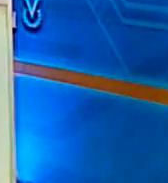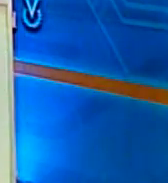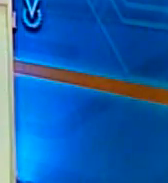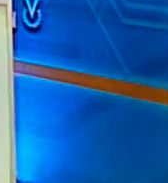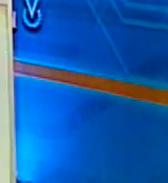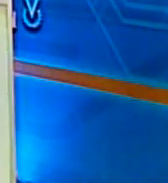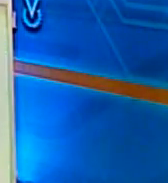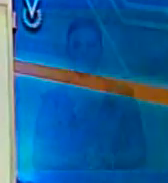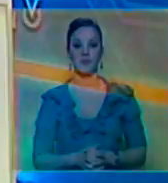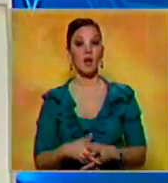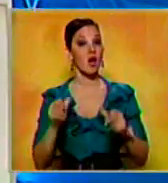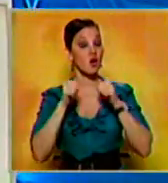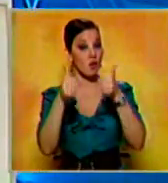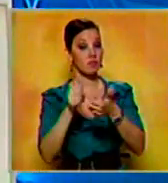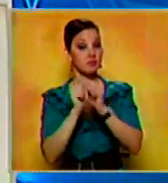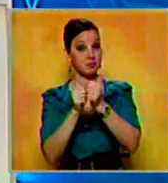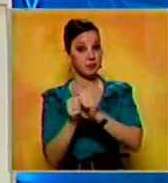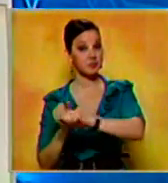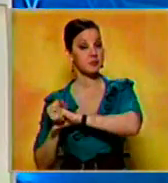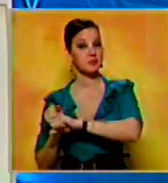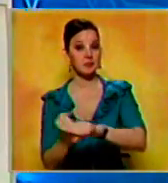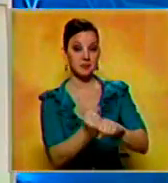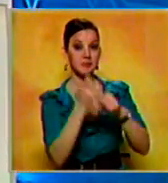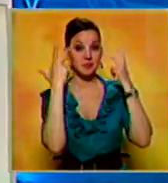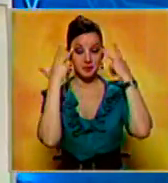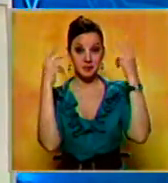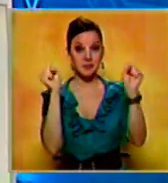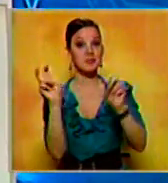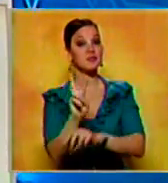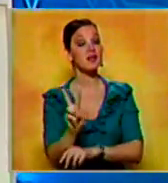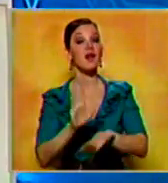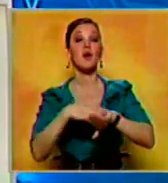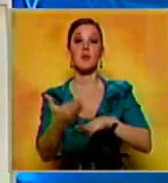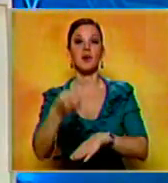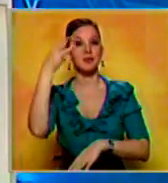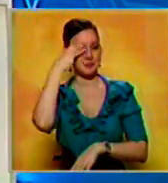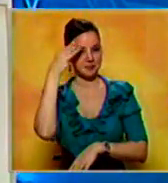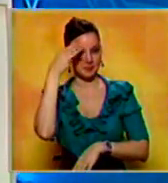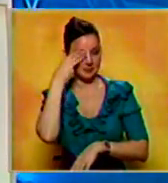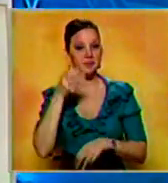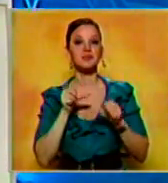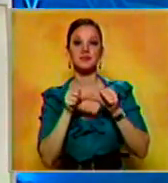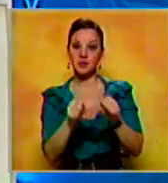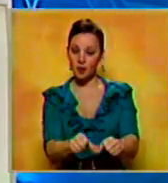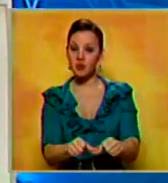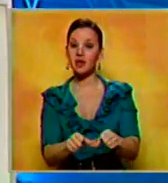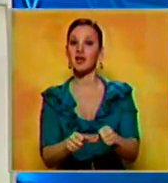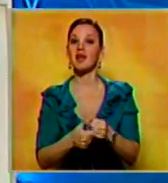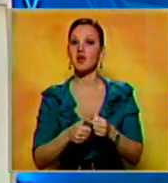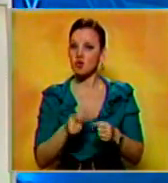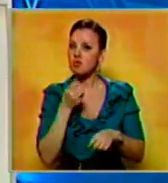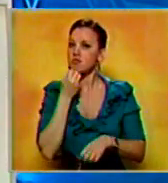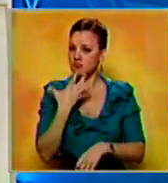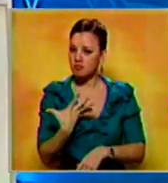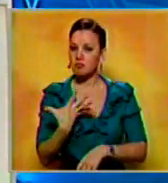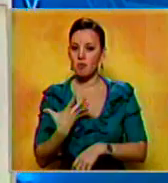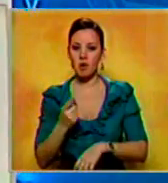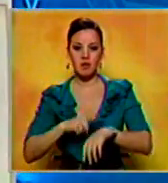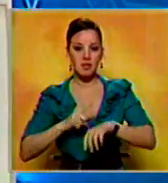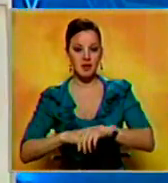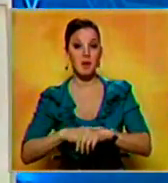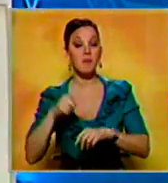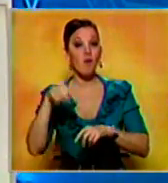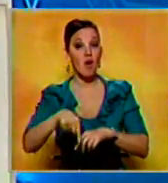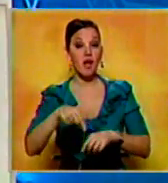¡Hola amigos! Comenzamos los deportes con el béisbol profesional venezolano porque los navegantes del Magallanes continúan viviendo un buen momento. Este ojez